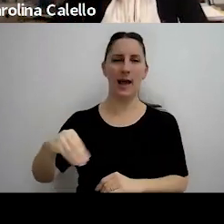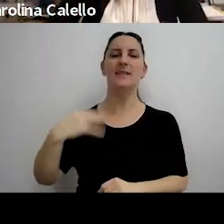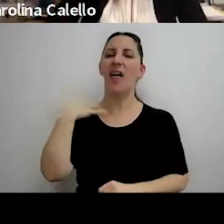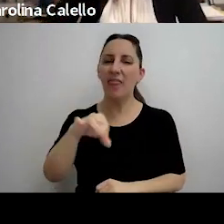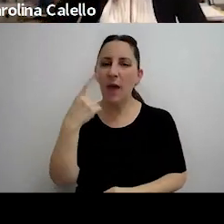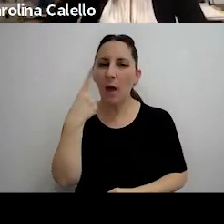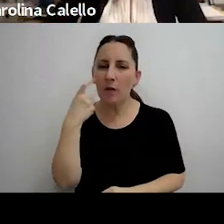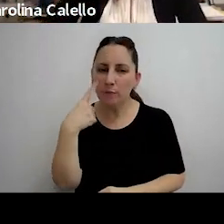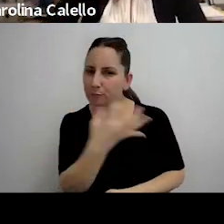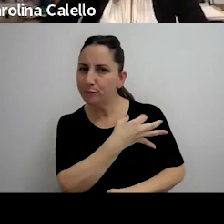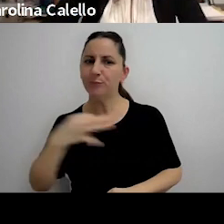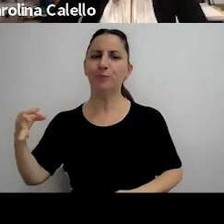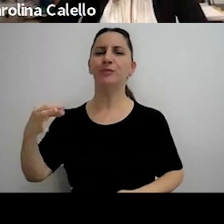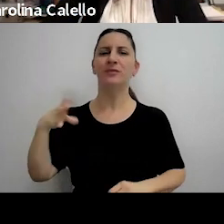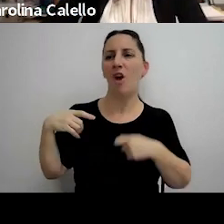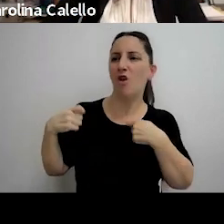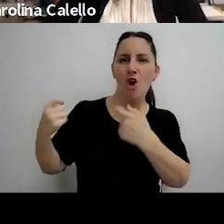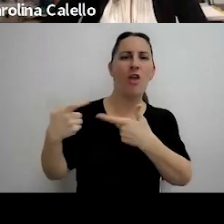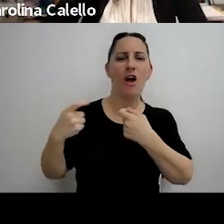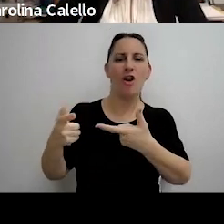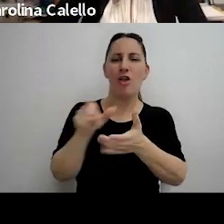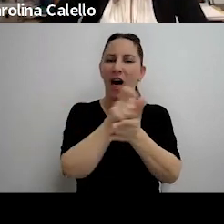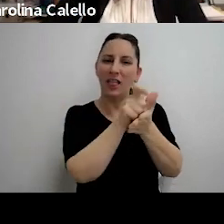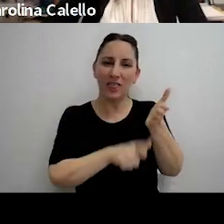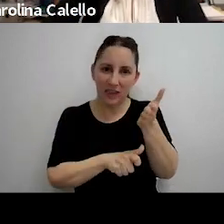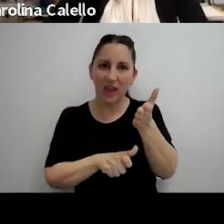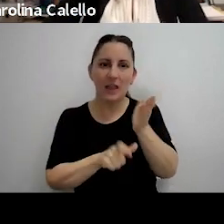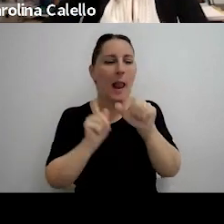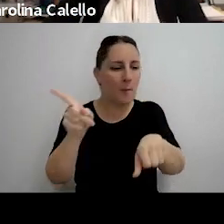la falta de emisión con la operación concreta